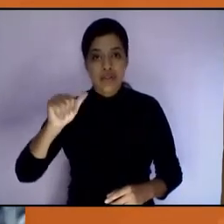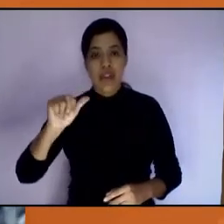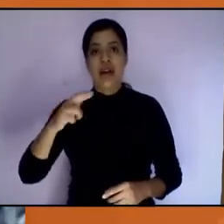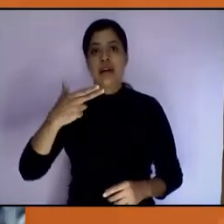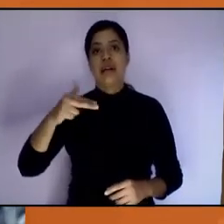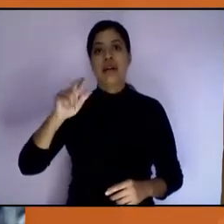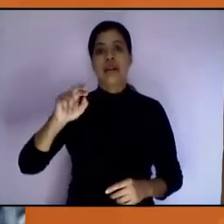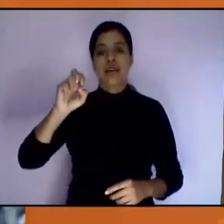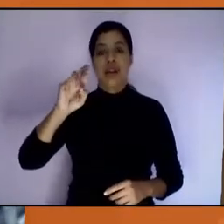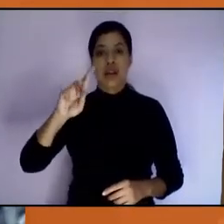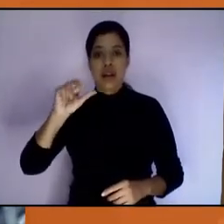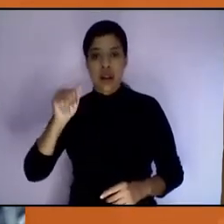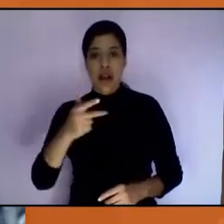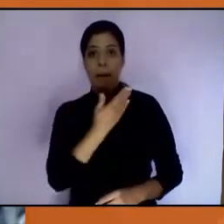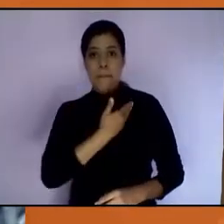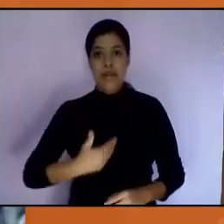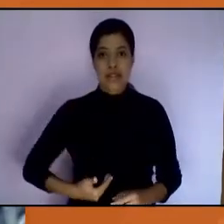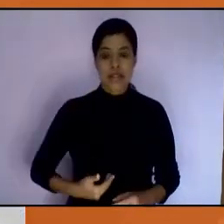disfruten. Muy amables.